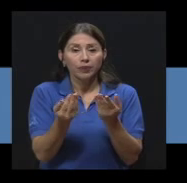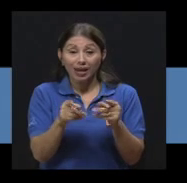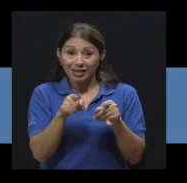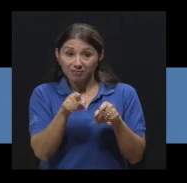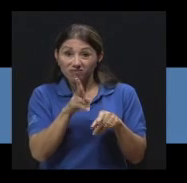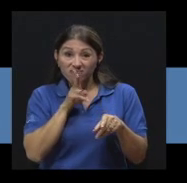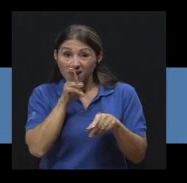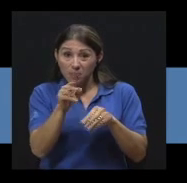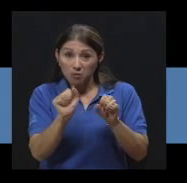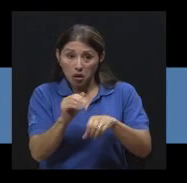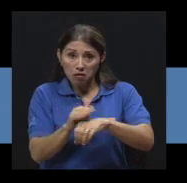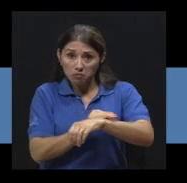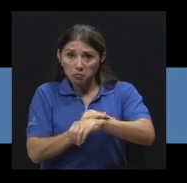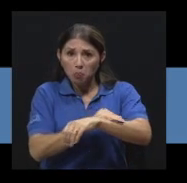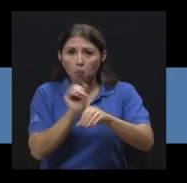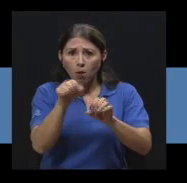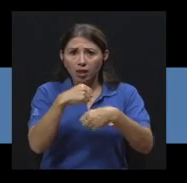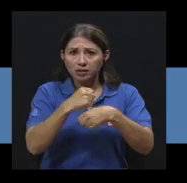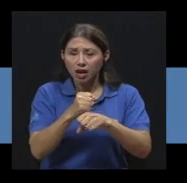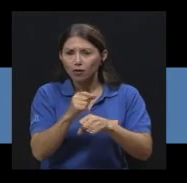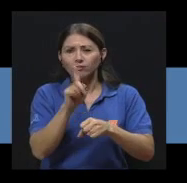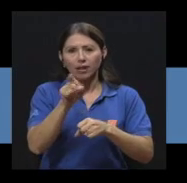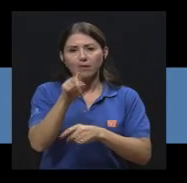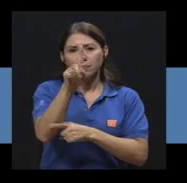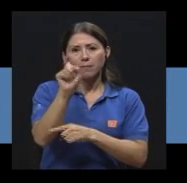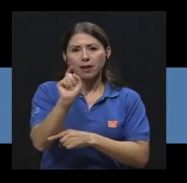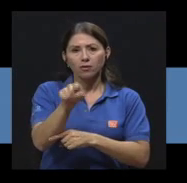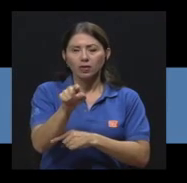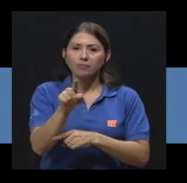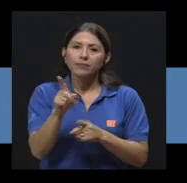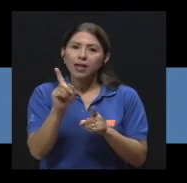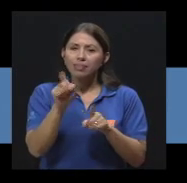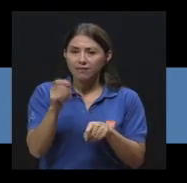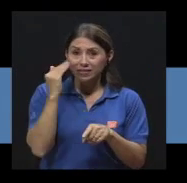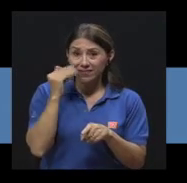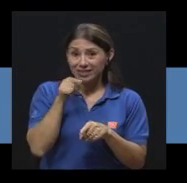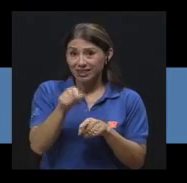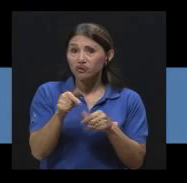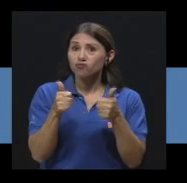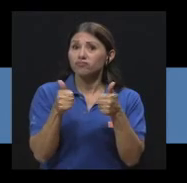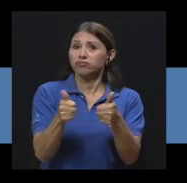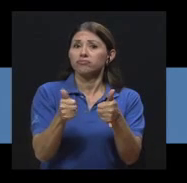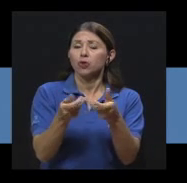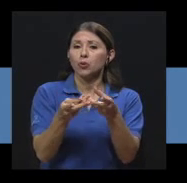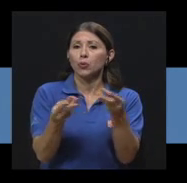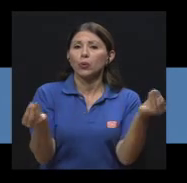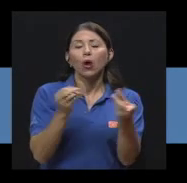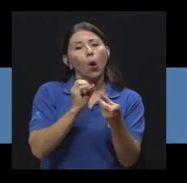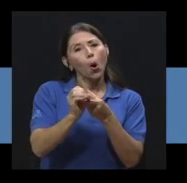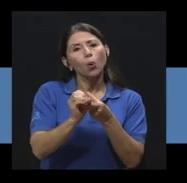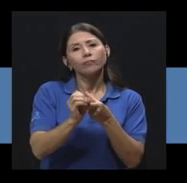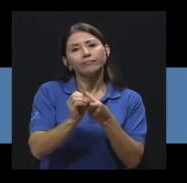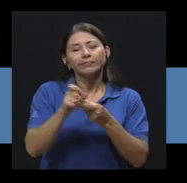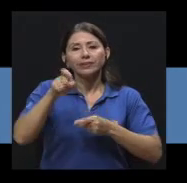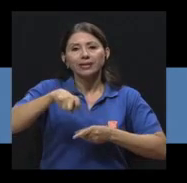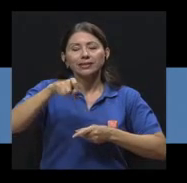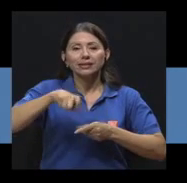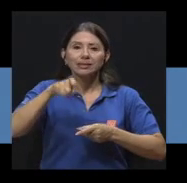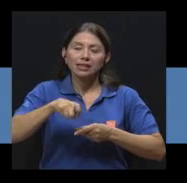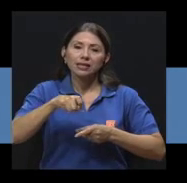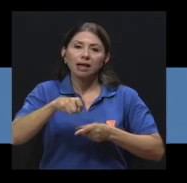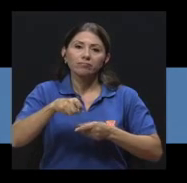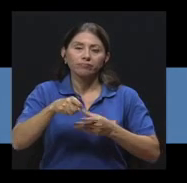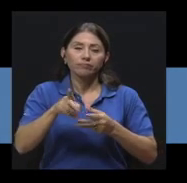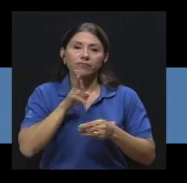persona quiera utilizar, si efectivamente puede hacerlo y el grado de eficacia o si realmente amerita